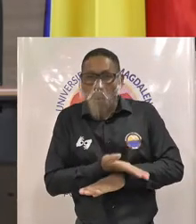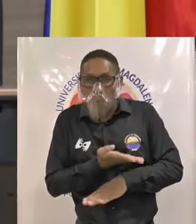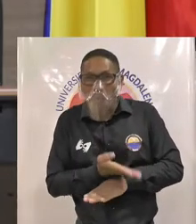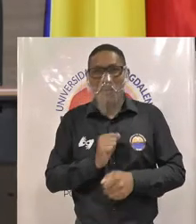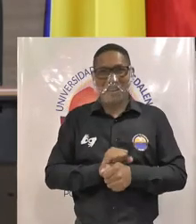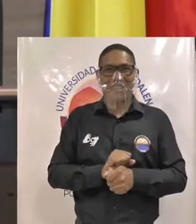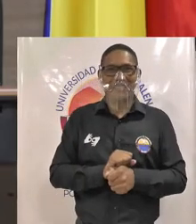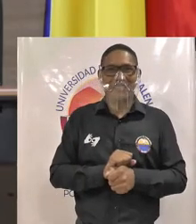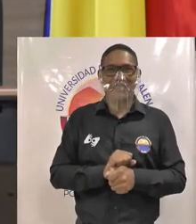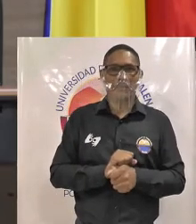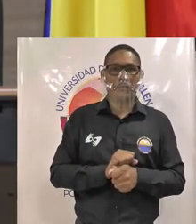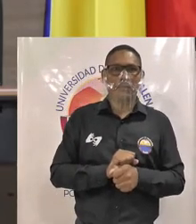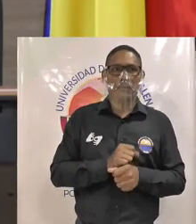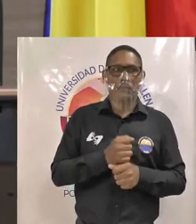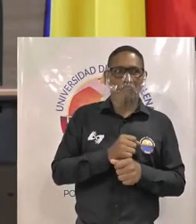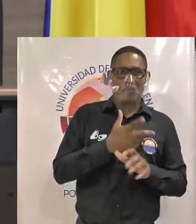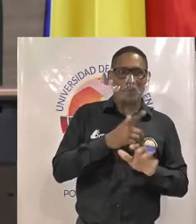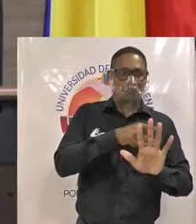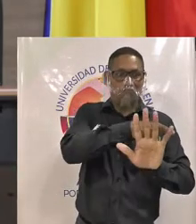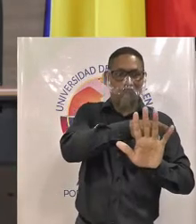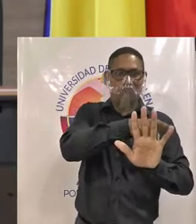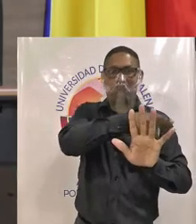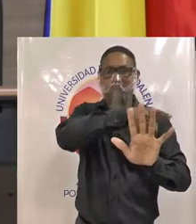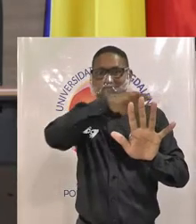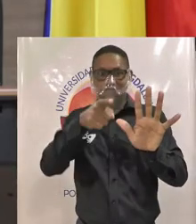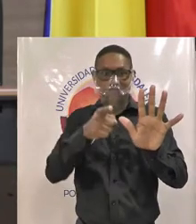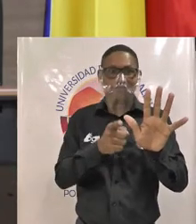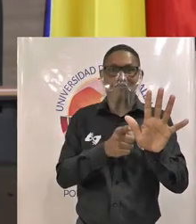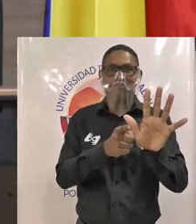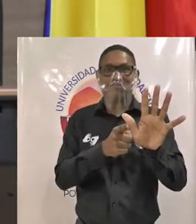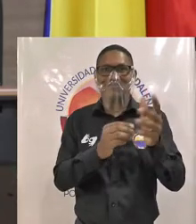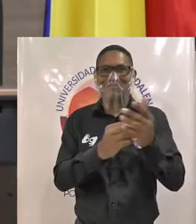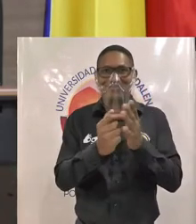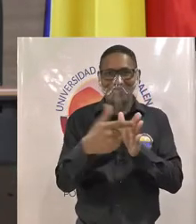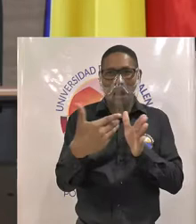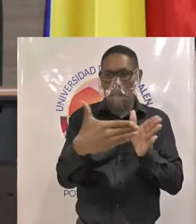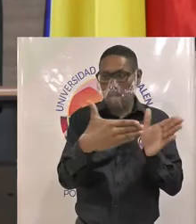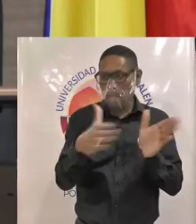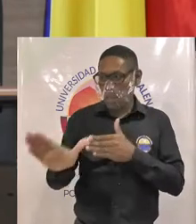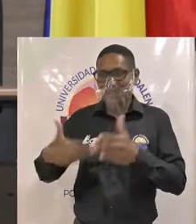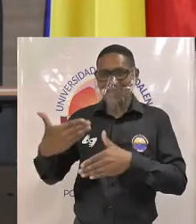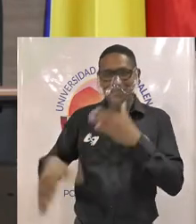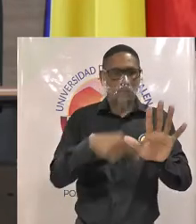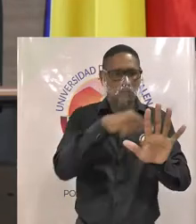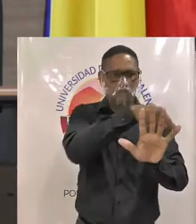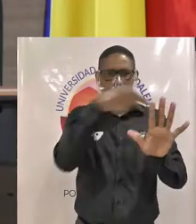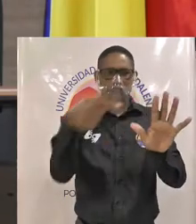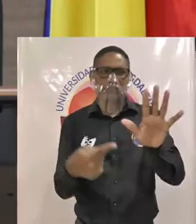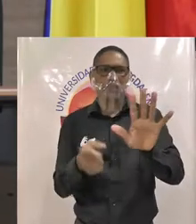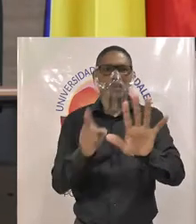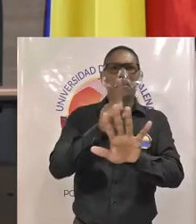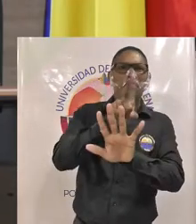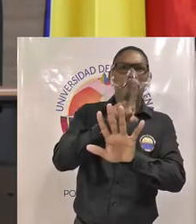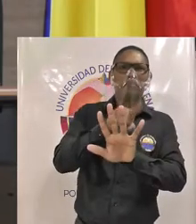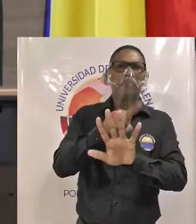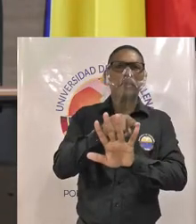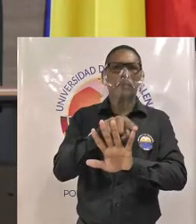uno de los cinco compromisos consignados en el plan de desarrollo a saber primero